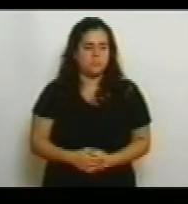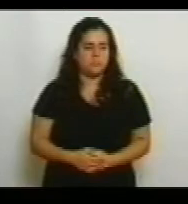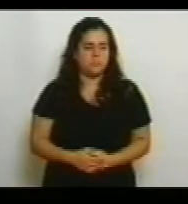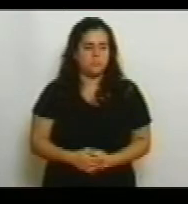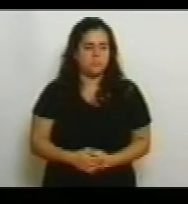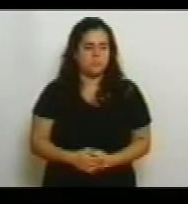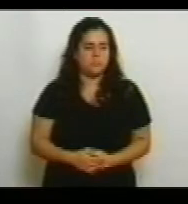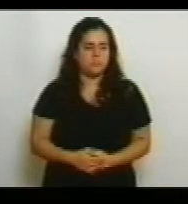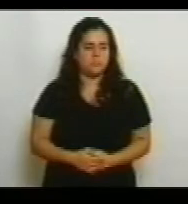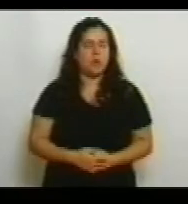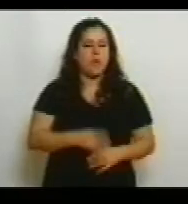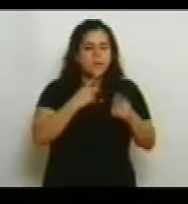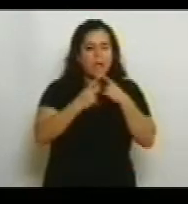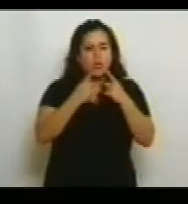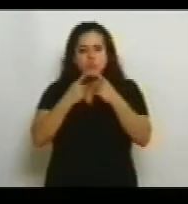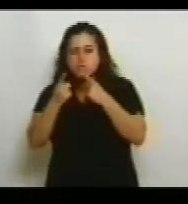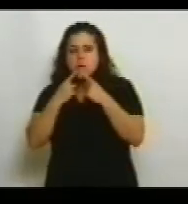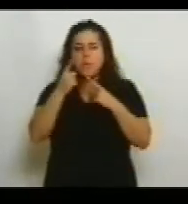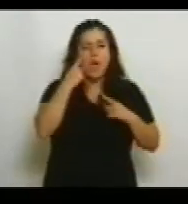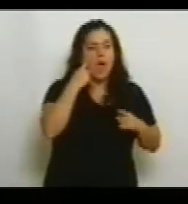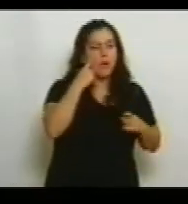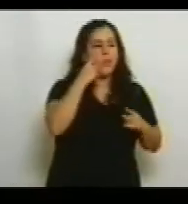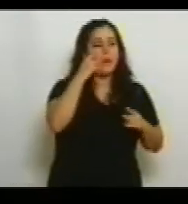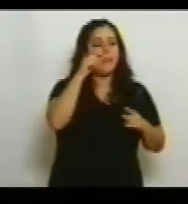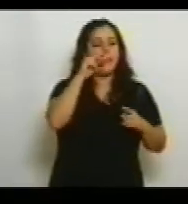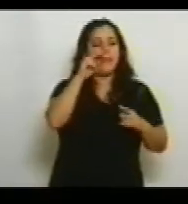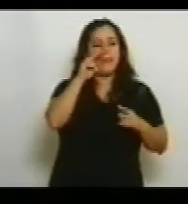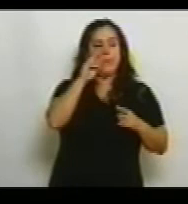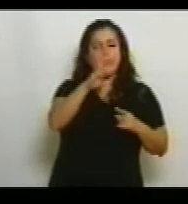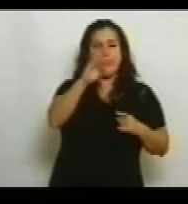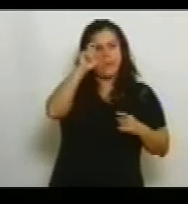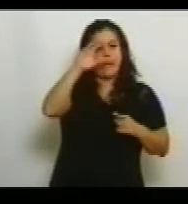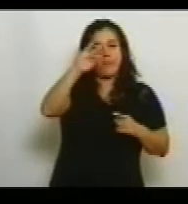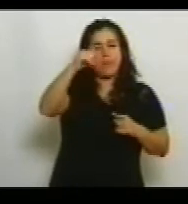Están consultando sobre la diputada Vedano y el diputado Cano.